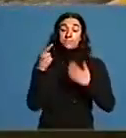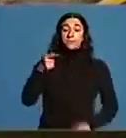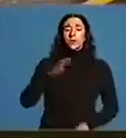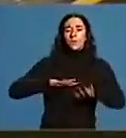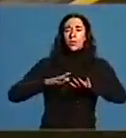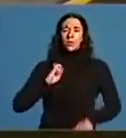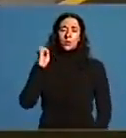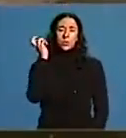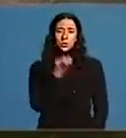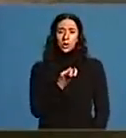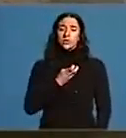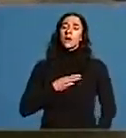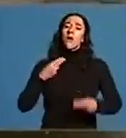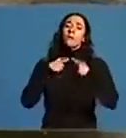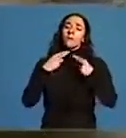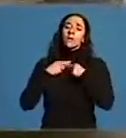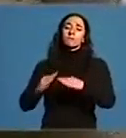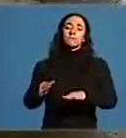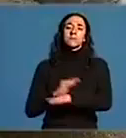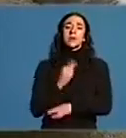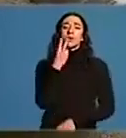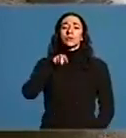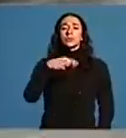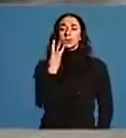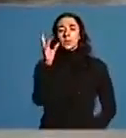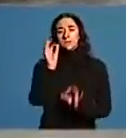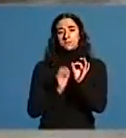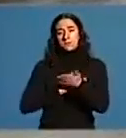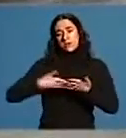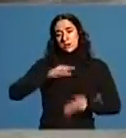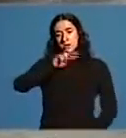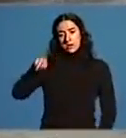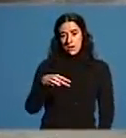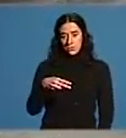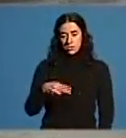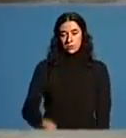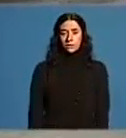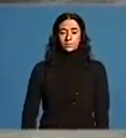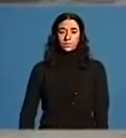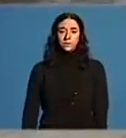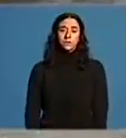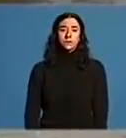outras actuacións, o organismo provincial inviste preto de 2,3 millóns de euros neste municipio.